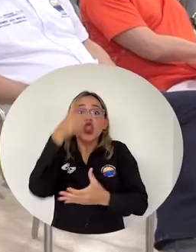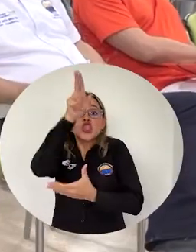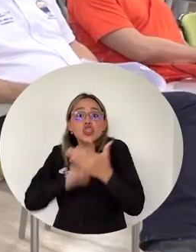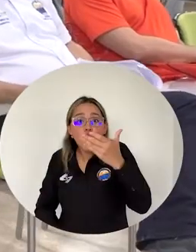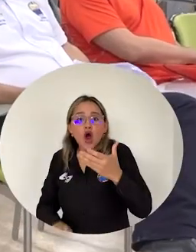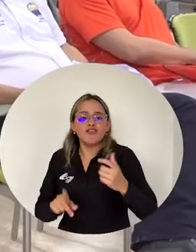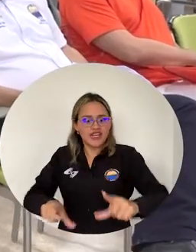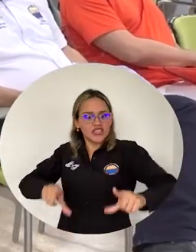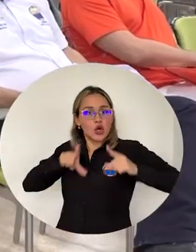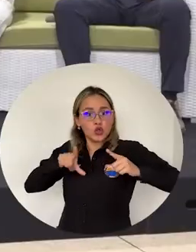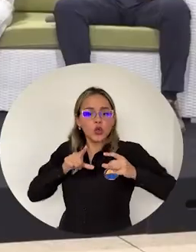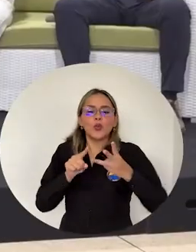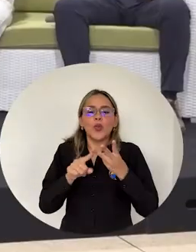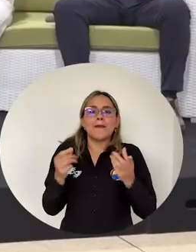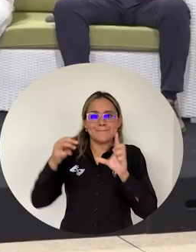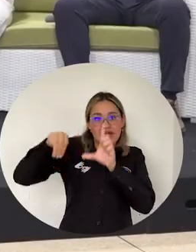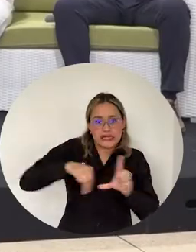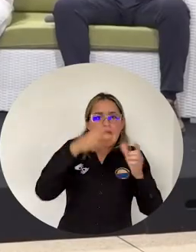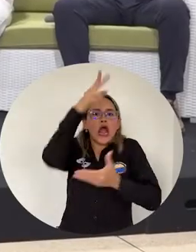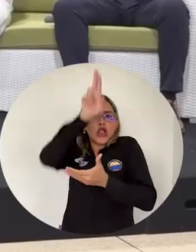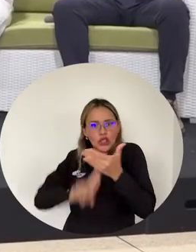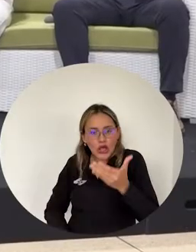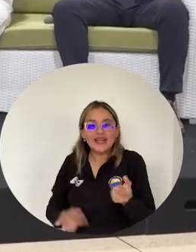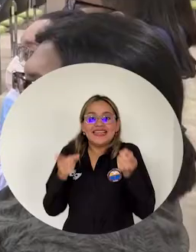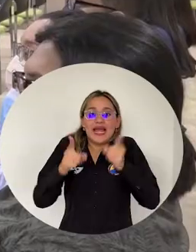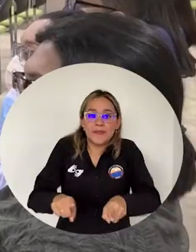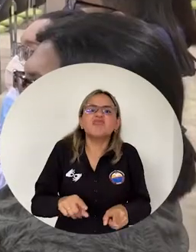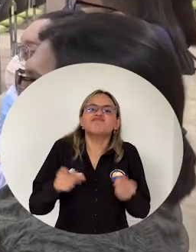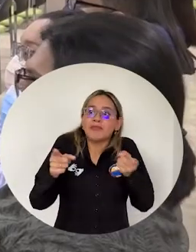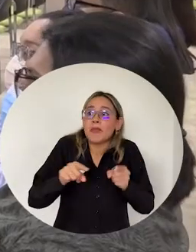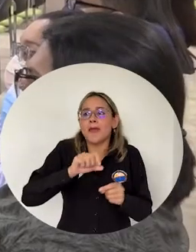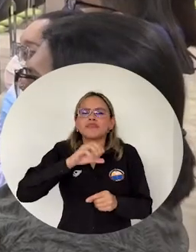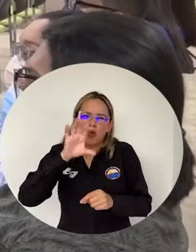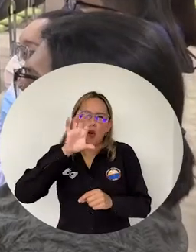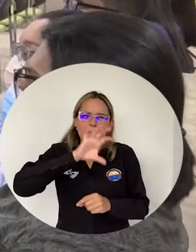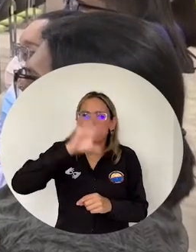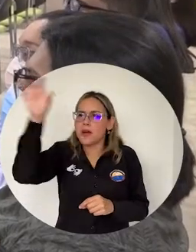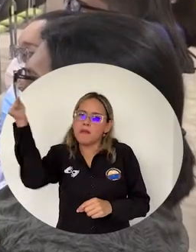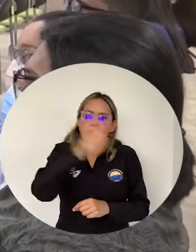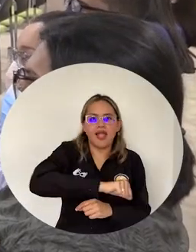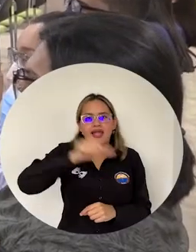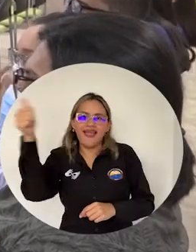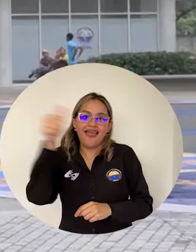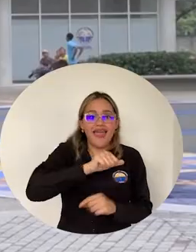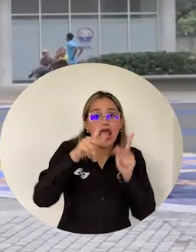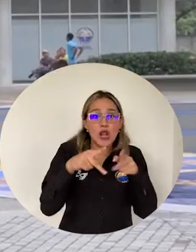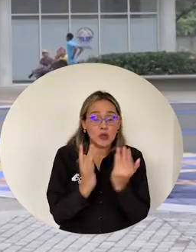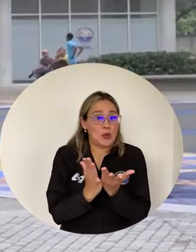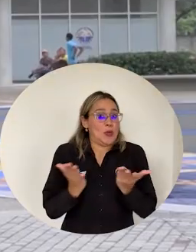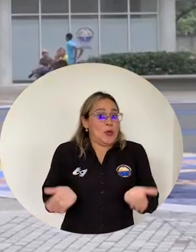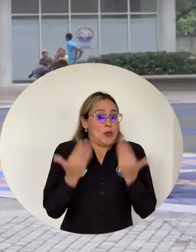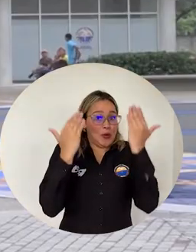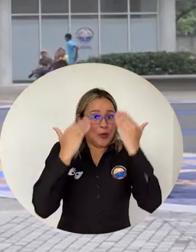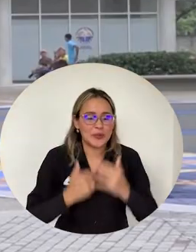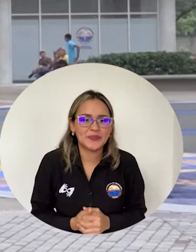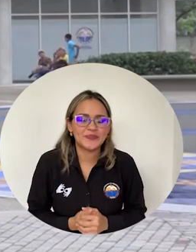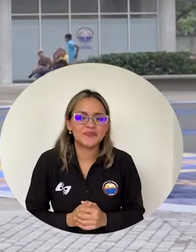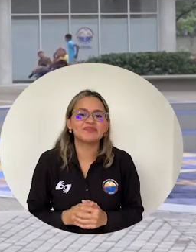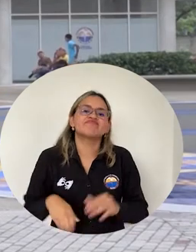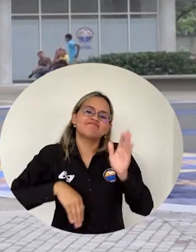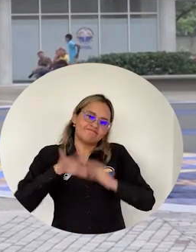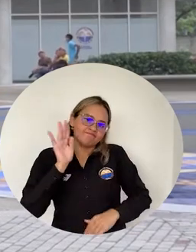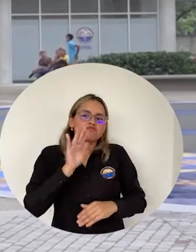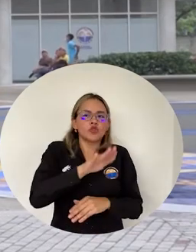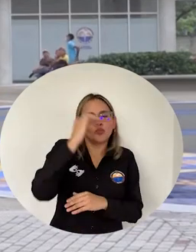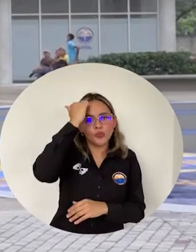En un programa De pregrado Y de maestría Y de movilidad Entre docentes Y estudiantes De las dos instituciones Aquellos profesores Que a